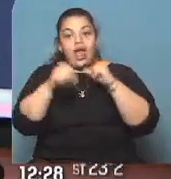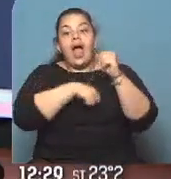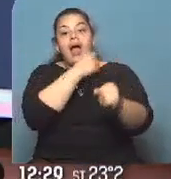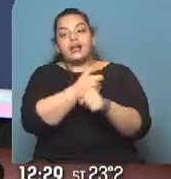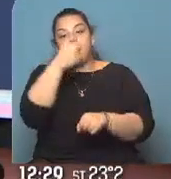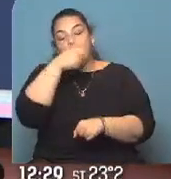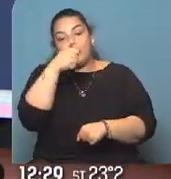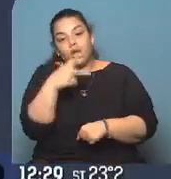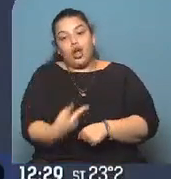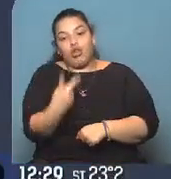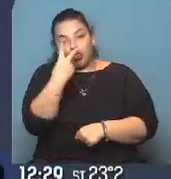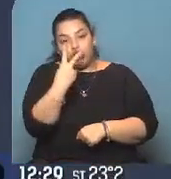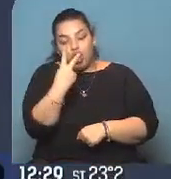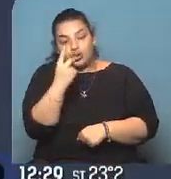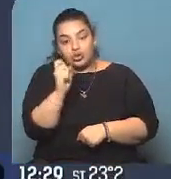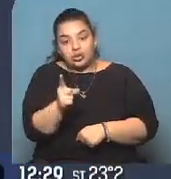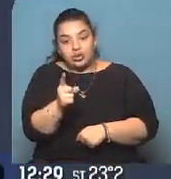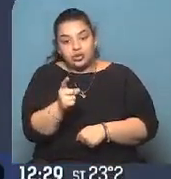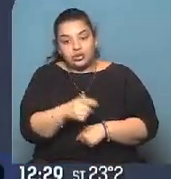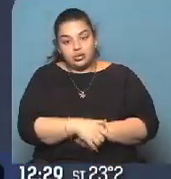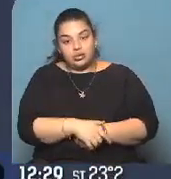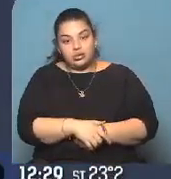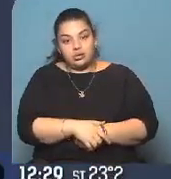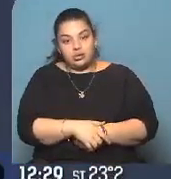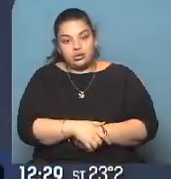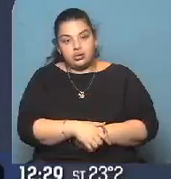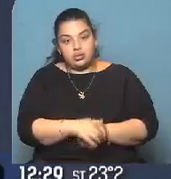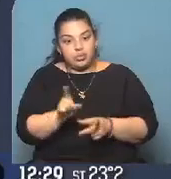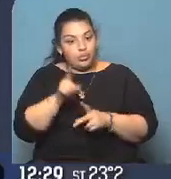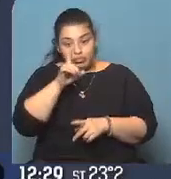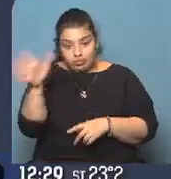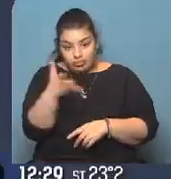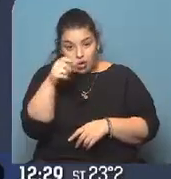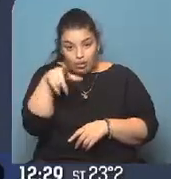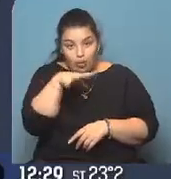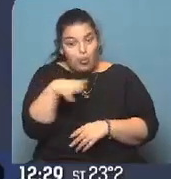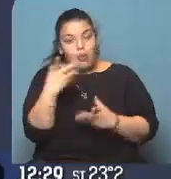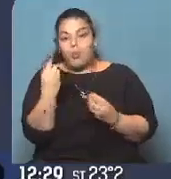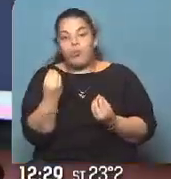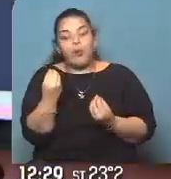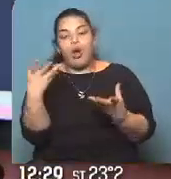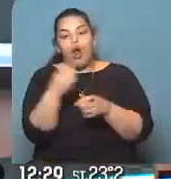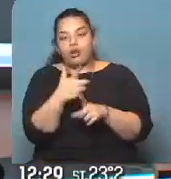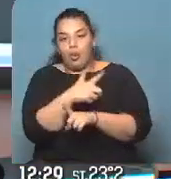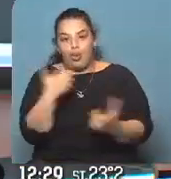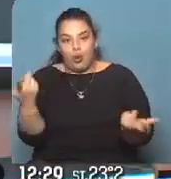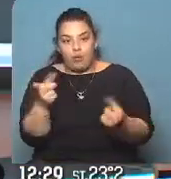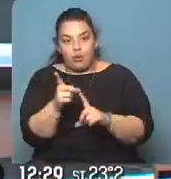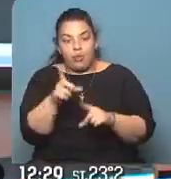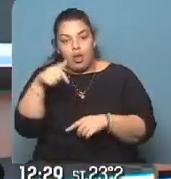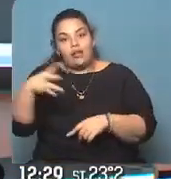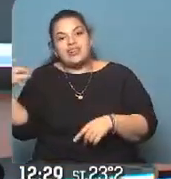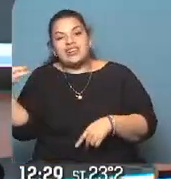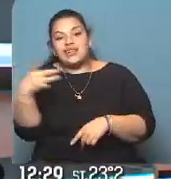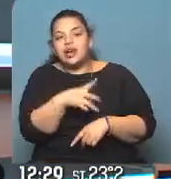domingo 2 de diciembre a las 0. Eviten toda esta zona porque los colectivos no van a circular. Bueno, de colectivos a trenes,